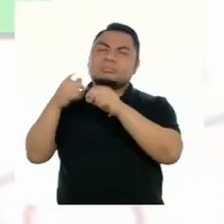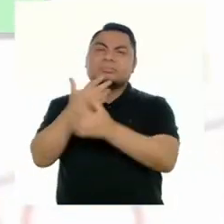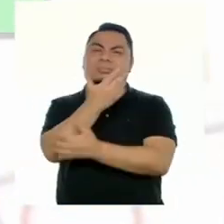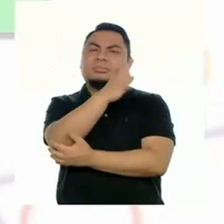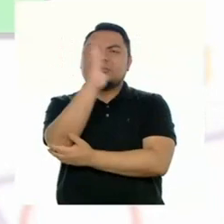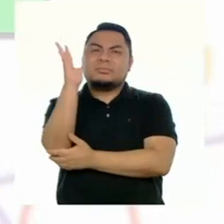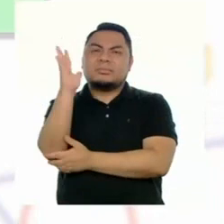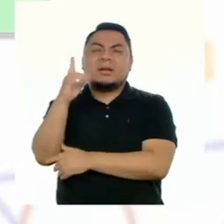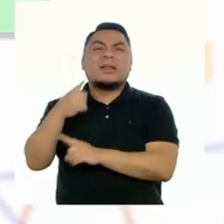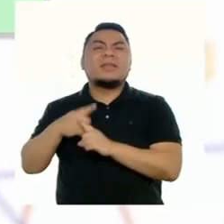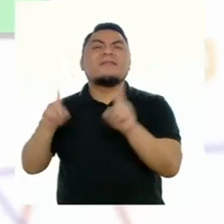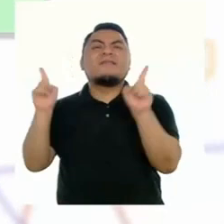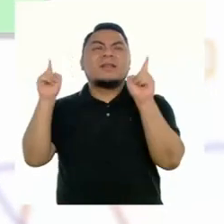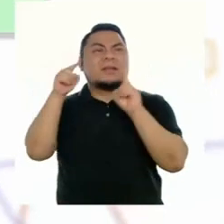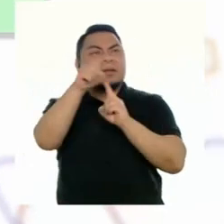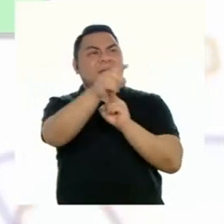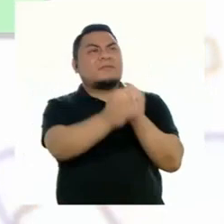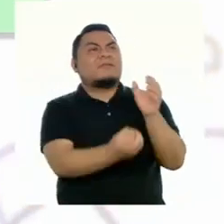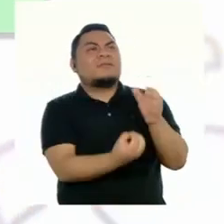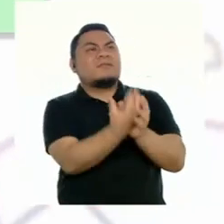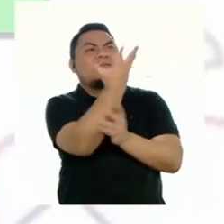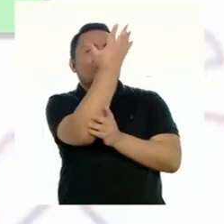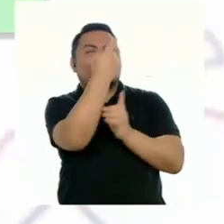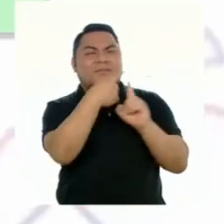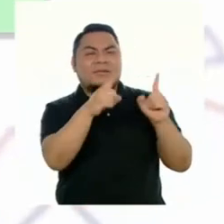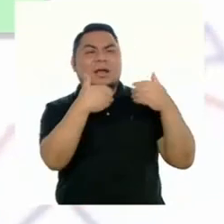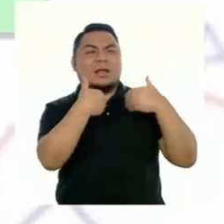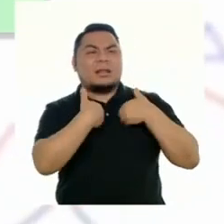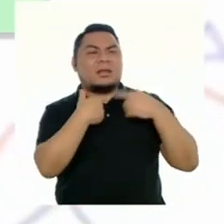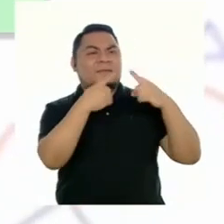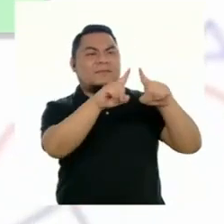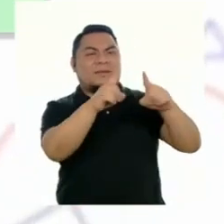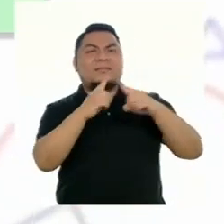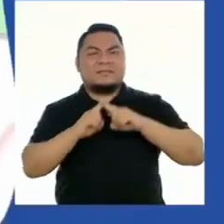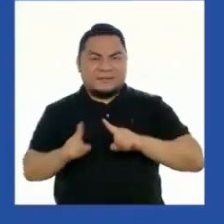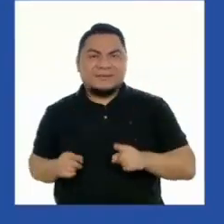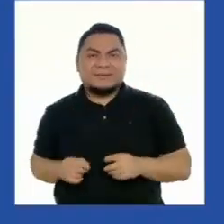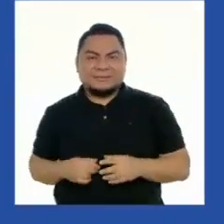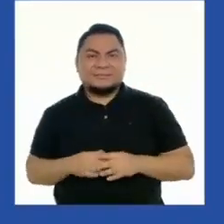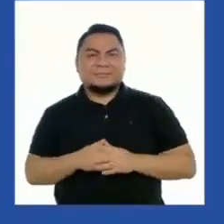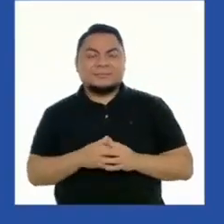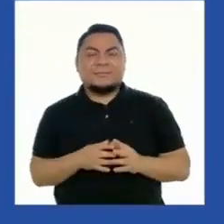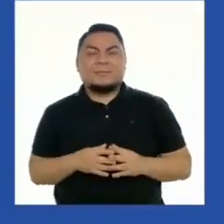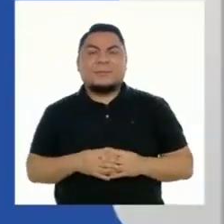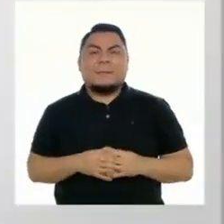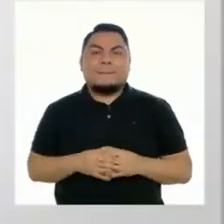crece productos diferentes y lo habitan animales diversos.